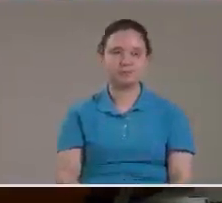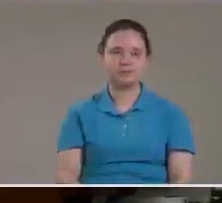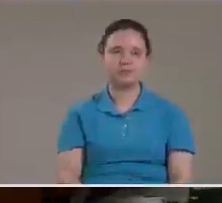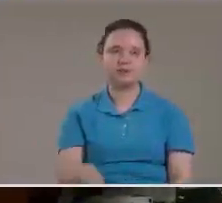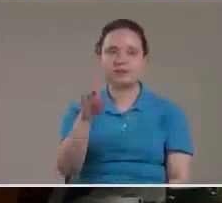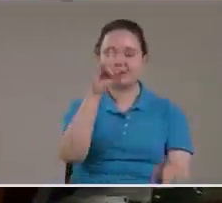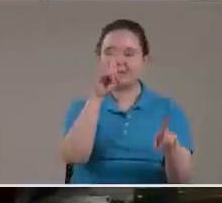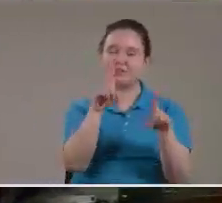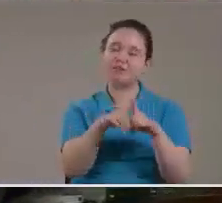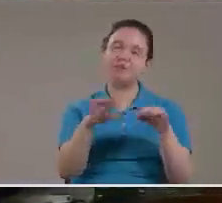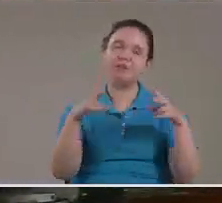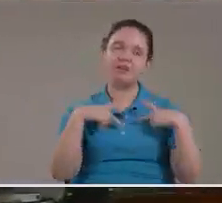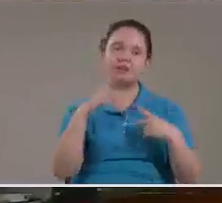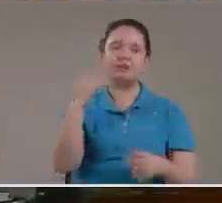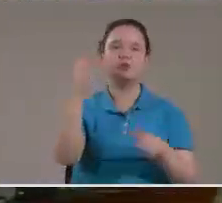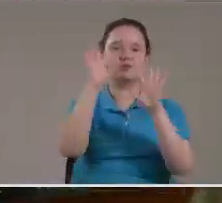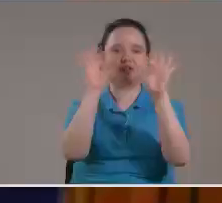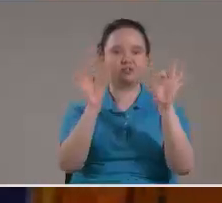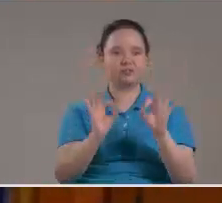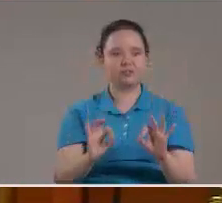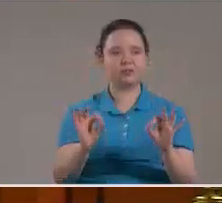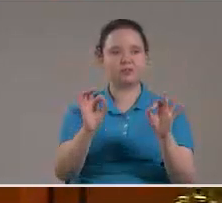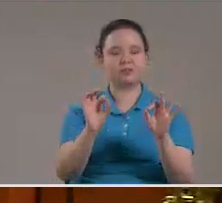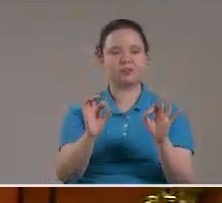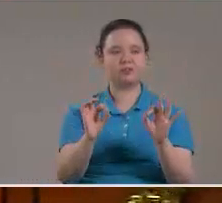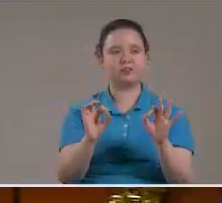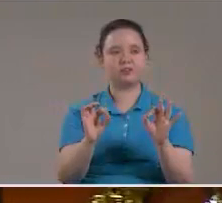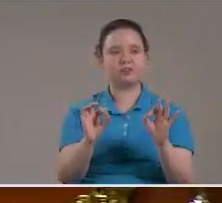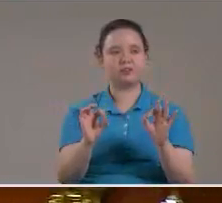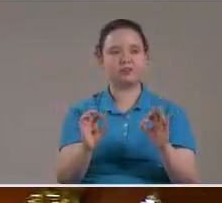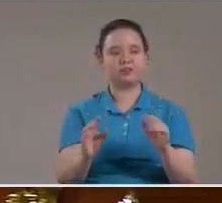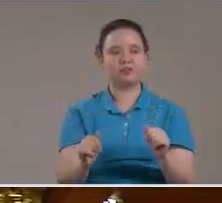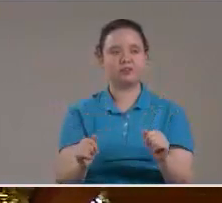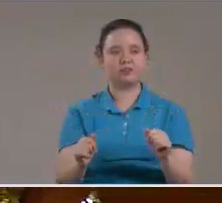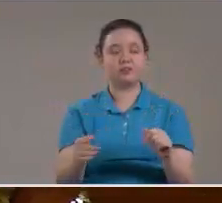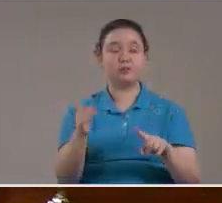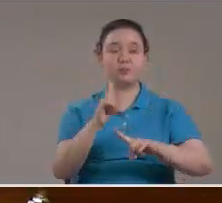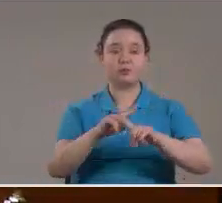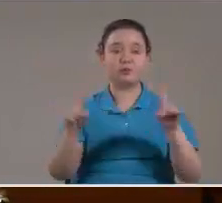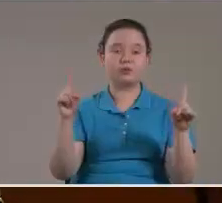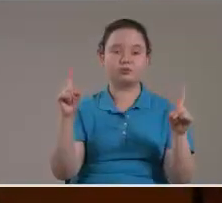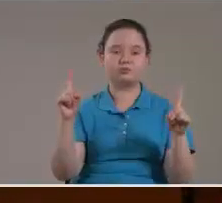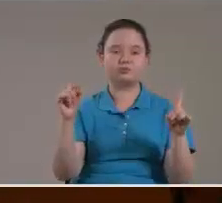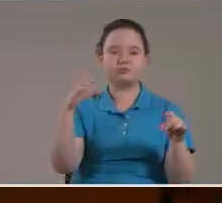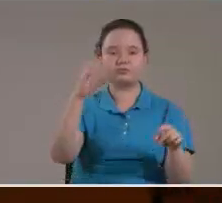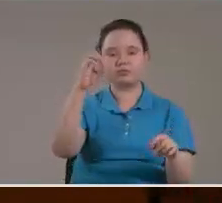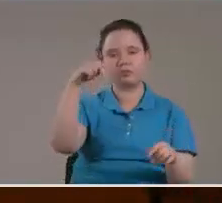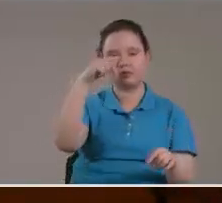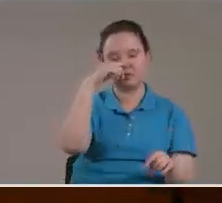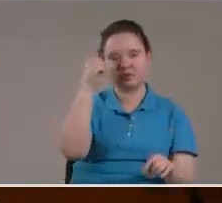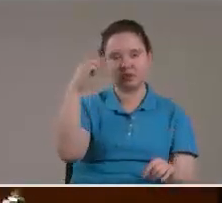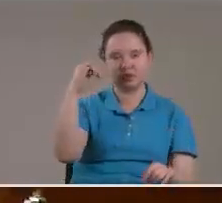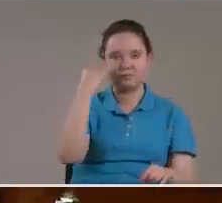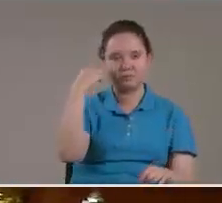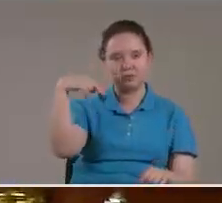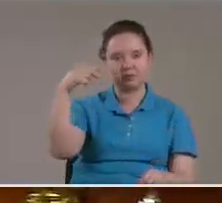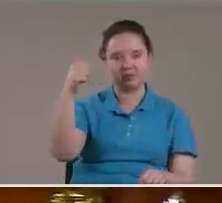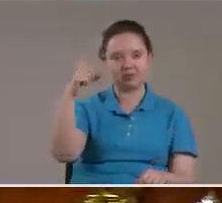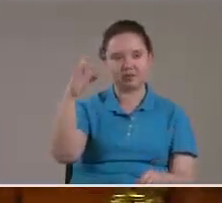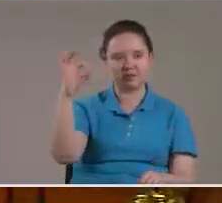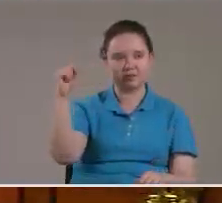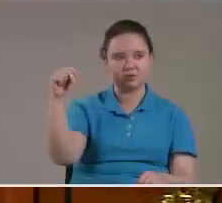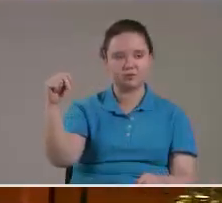También hay otra forma Debido A la polución Y aquí no estoy hablando Del